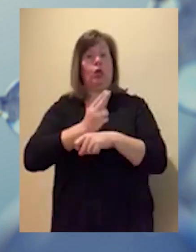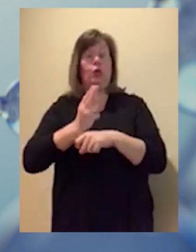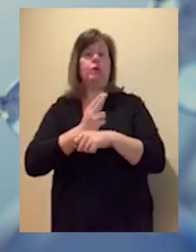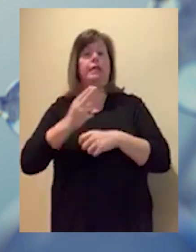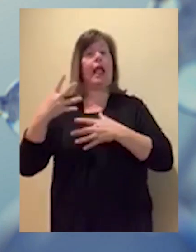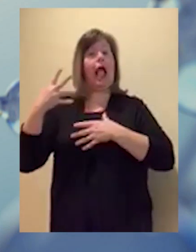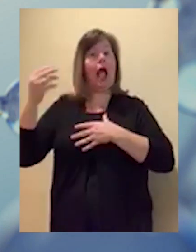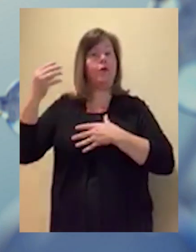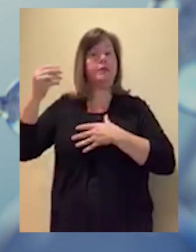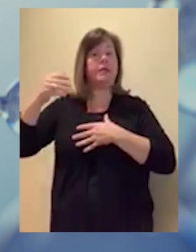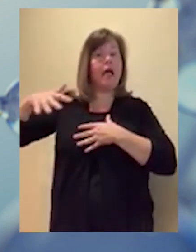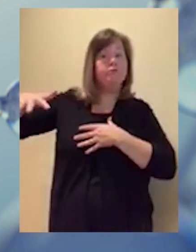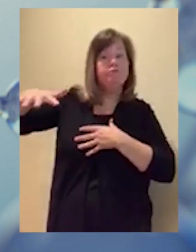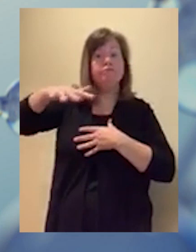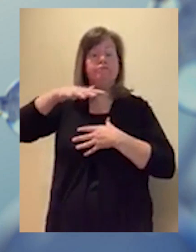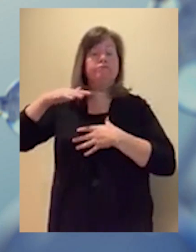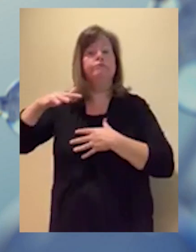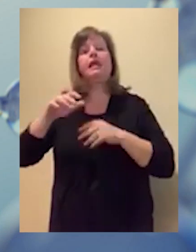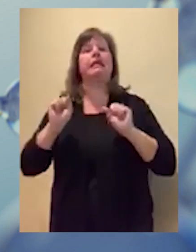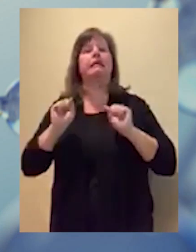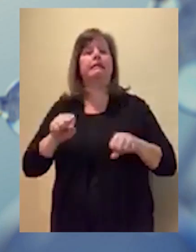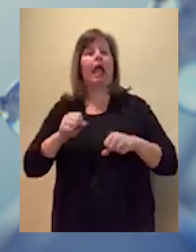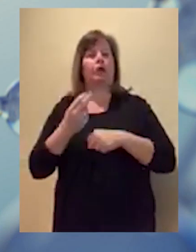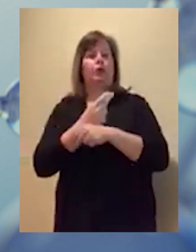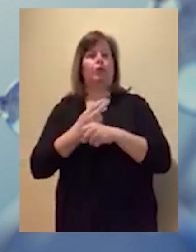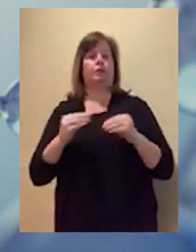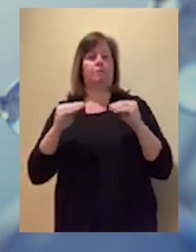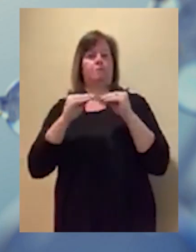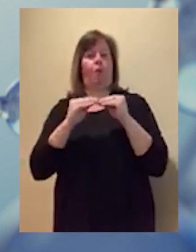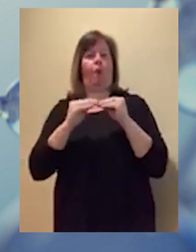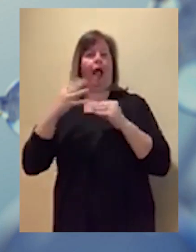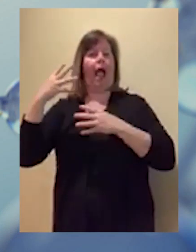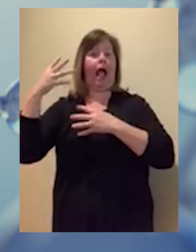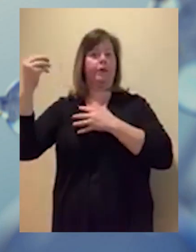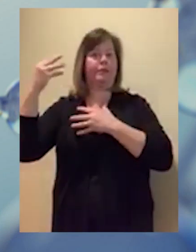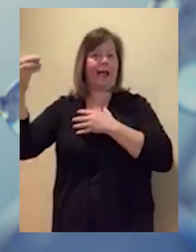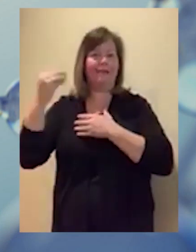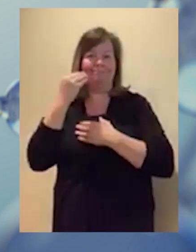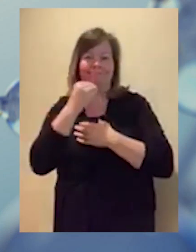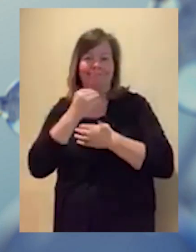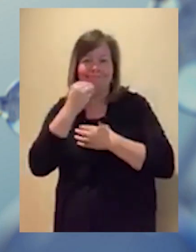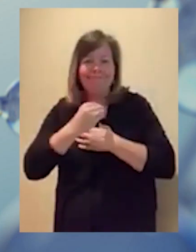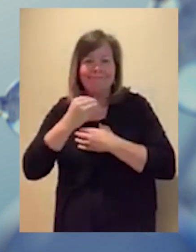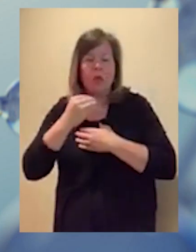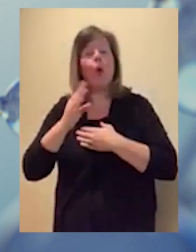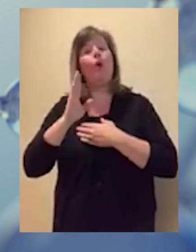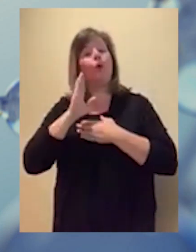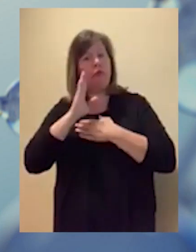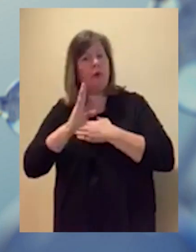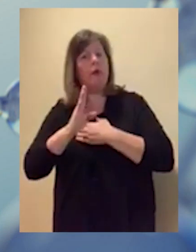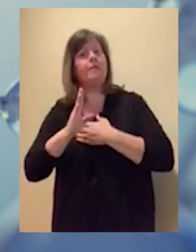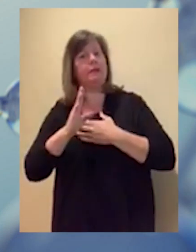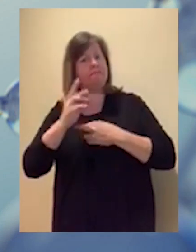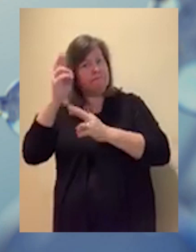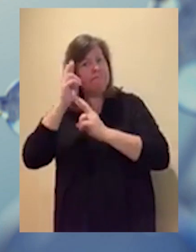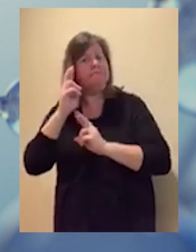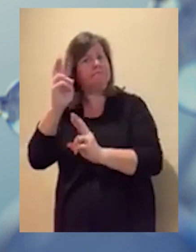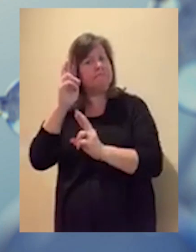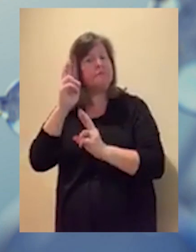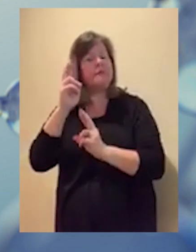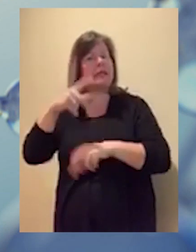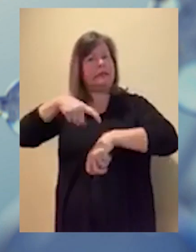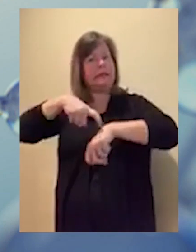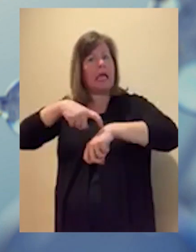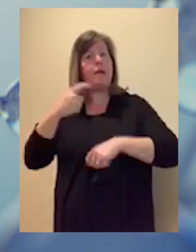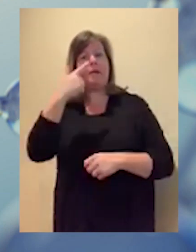maximizar el número de mesas y los clientes que pueden acomodar. Seamos respetuosos de eso. Y recordemos